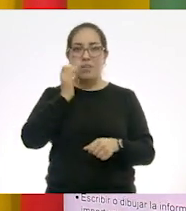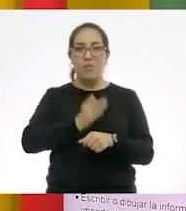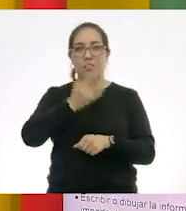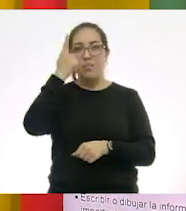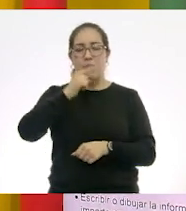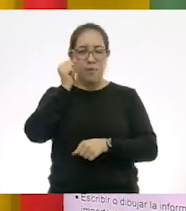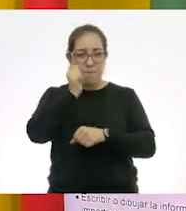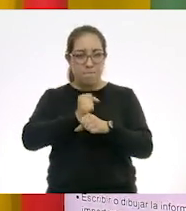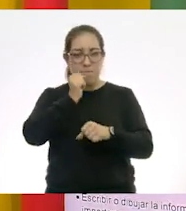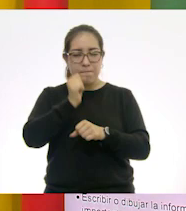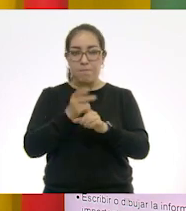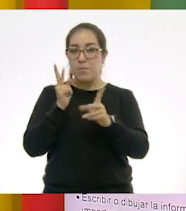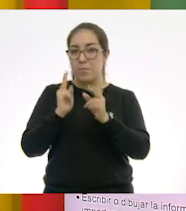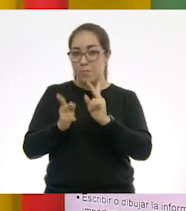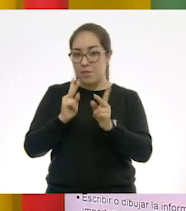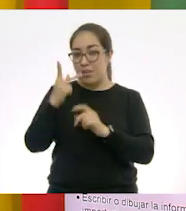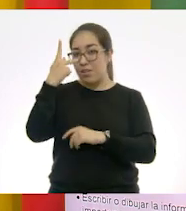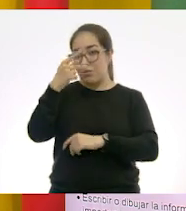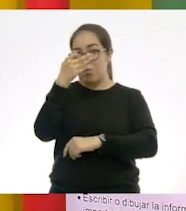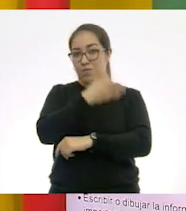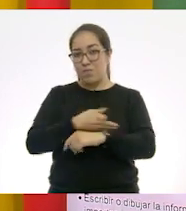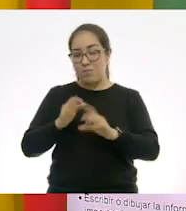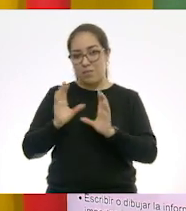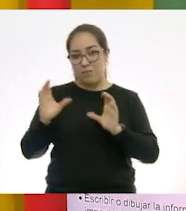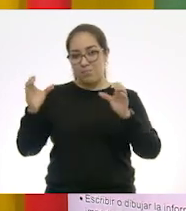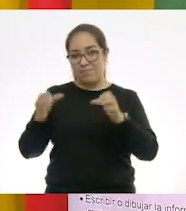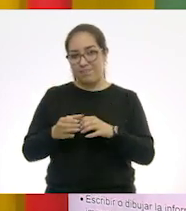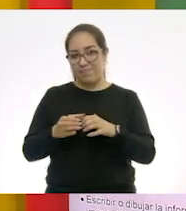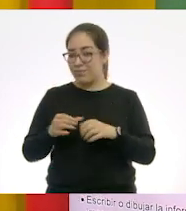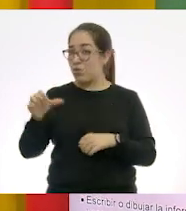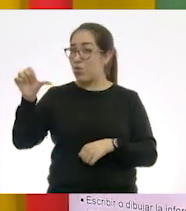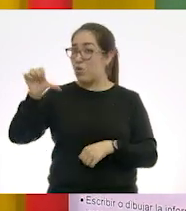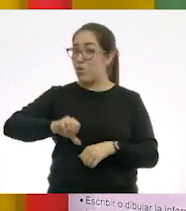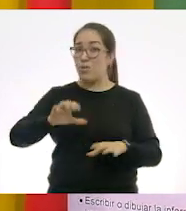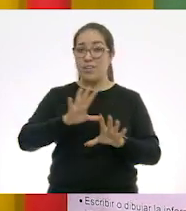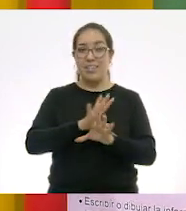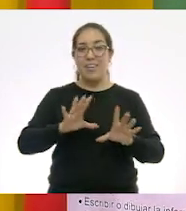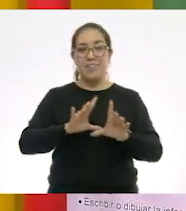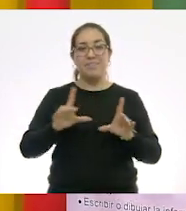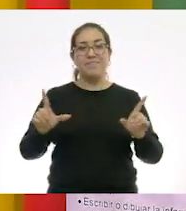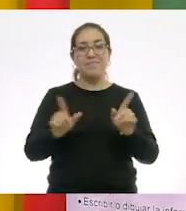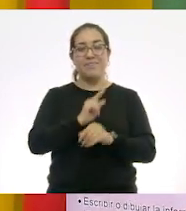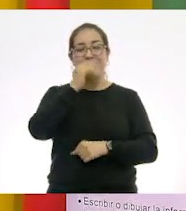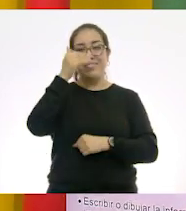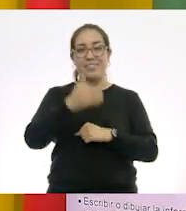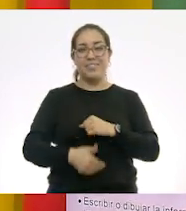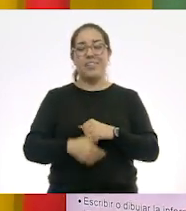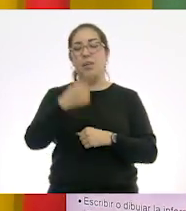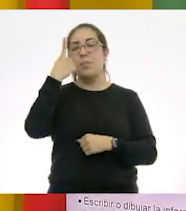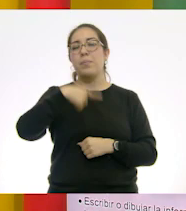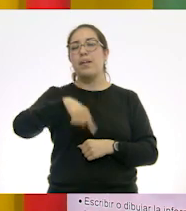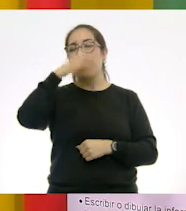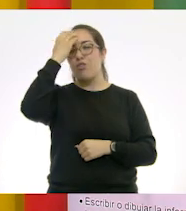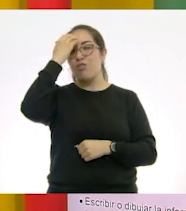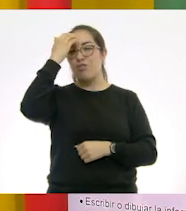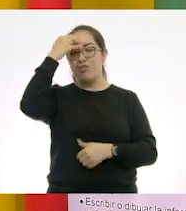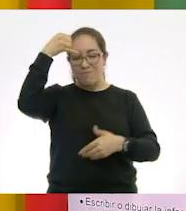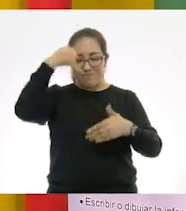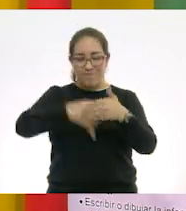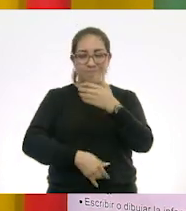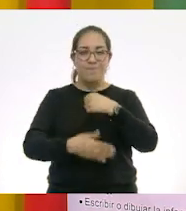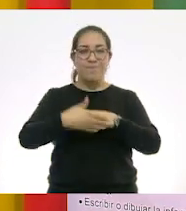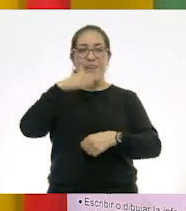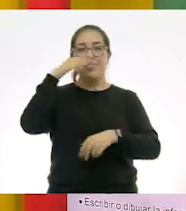practicarla y platica con tu familia en tu lengua materna. Por hoy hemos terminado con, para saber más de tu